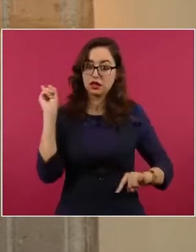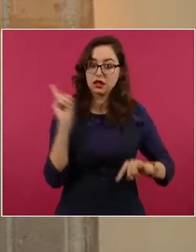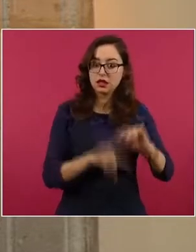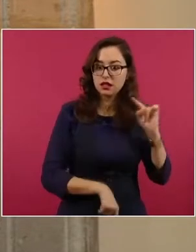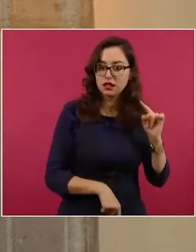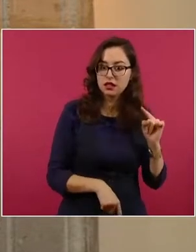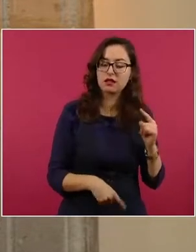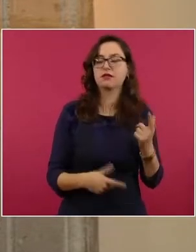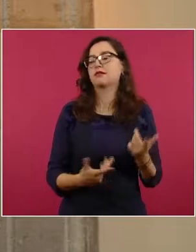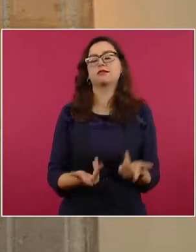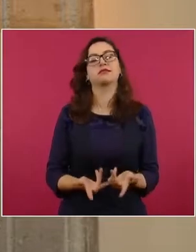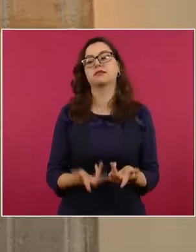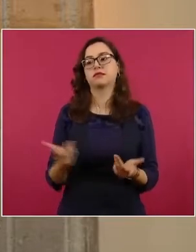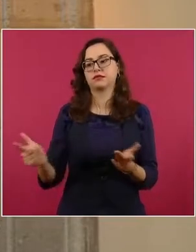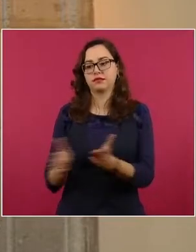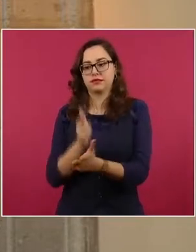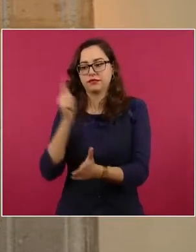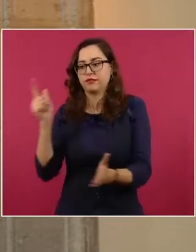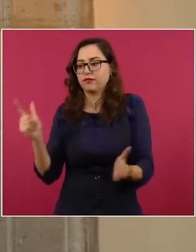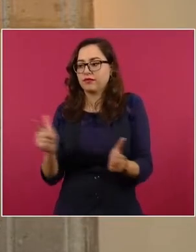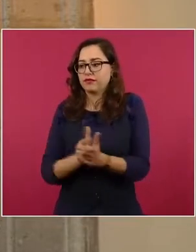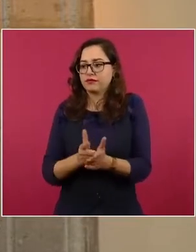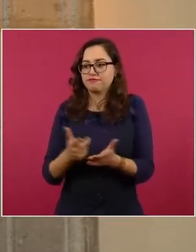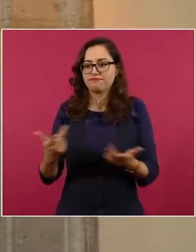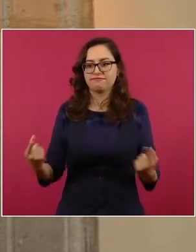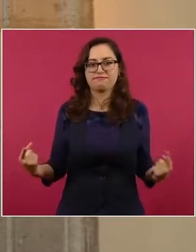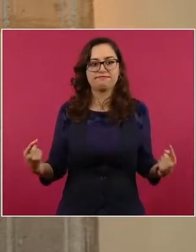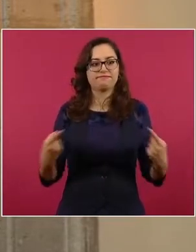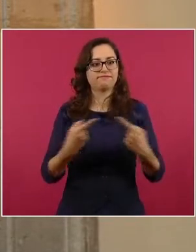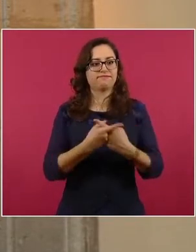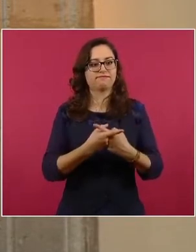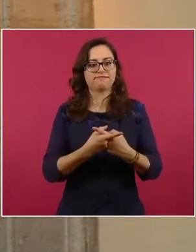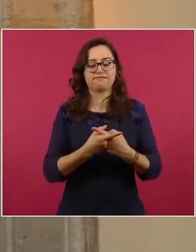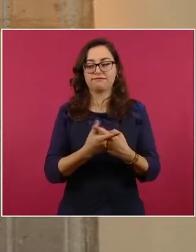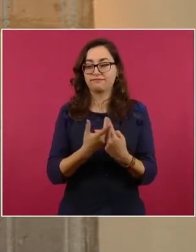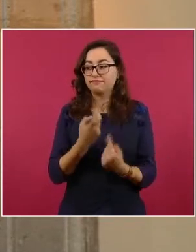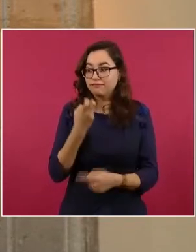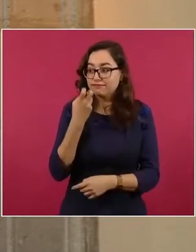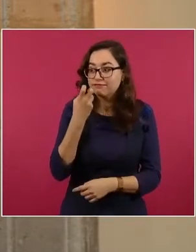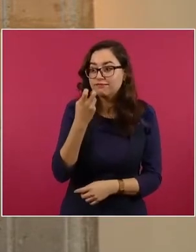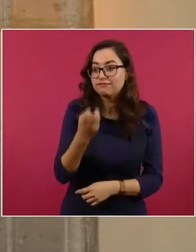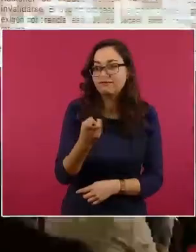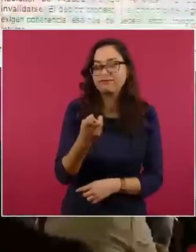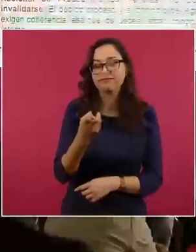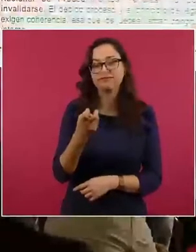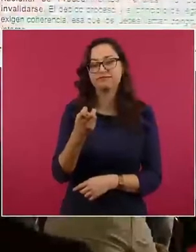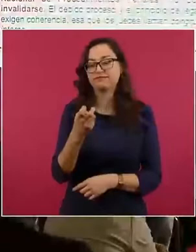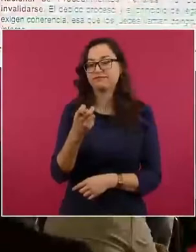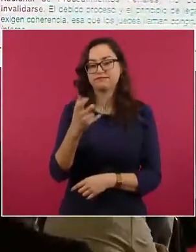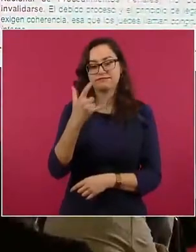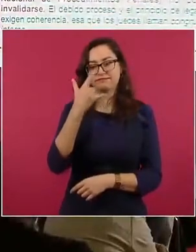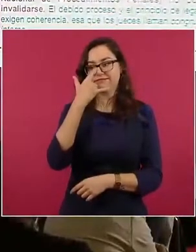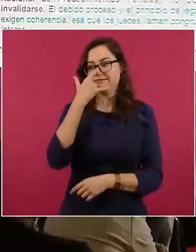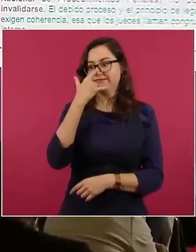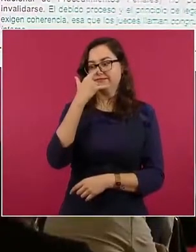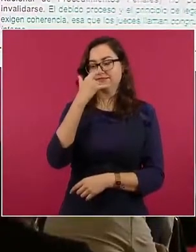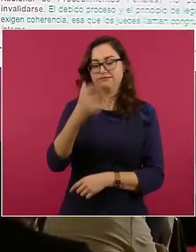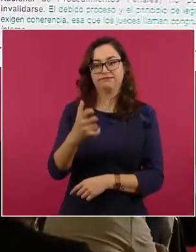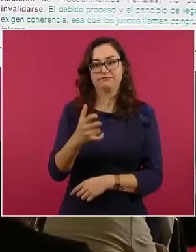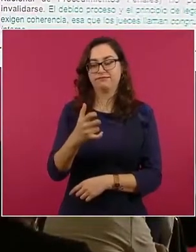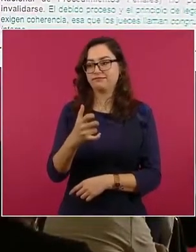prácticamente una consecuencia directa de la Constitución, sería una mutación constitucional, es decir,